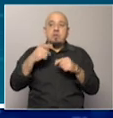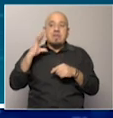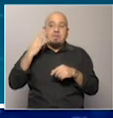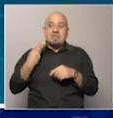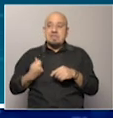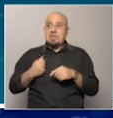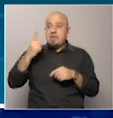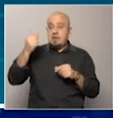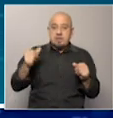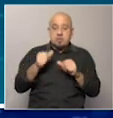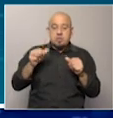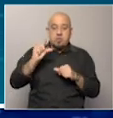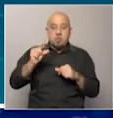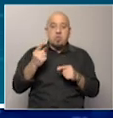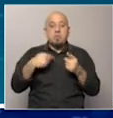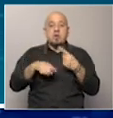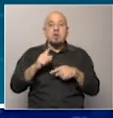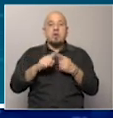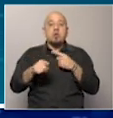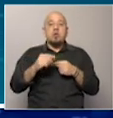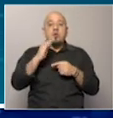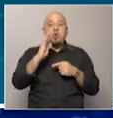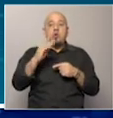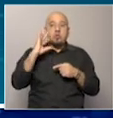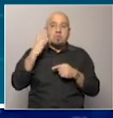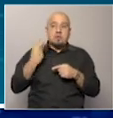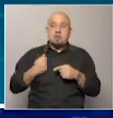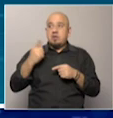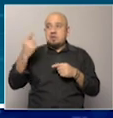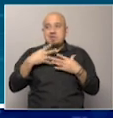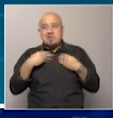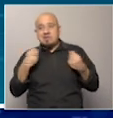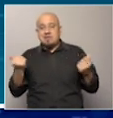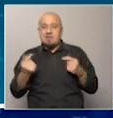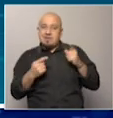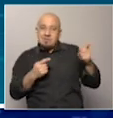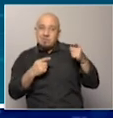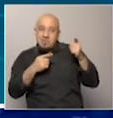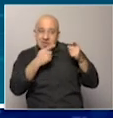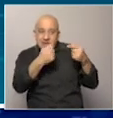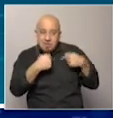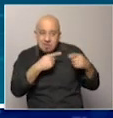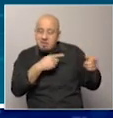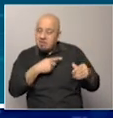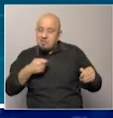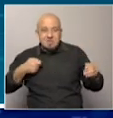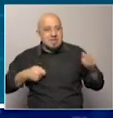vamos a los hechos concretos, Pilar, pero los palestinos sienten que esto es una traición. ¿Esto implica la